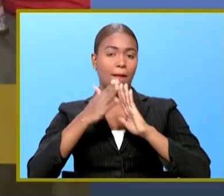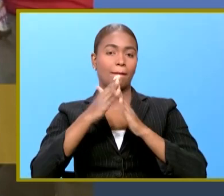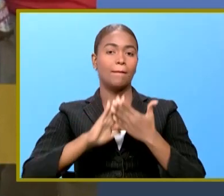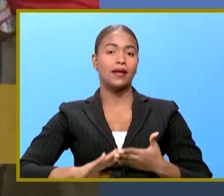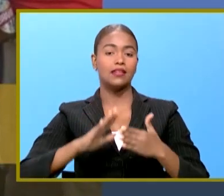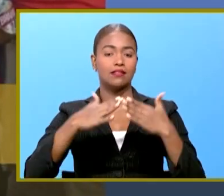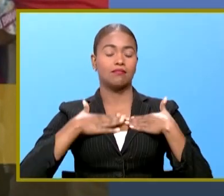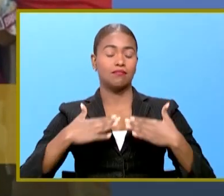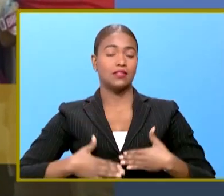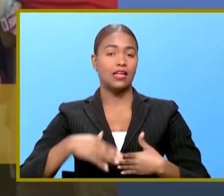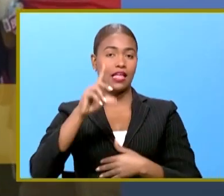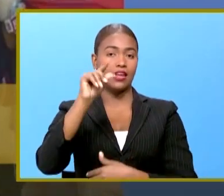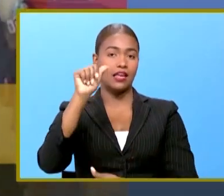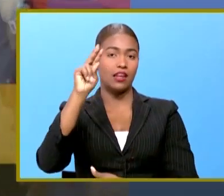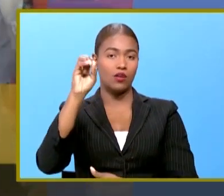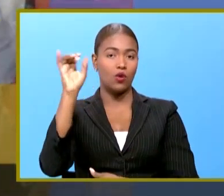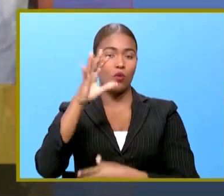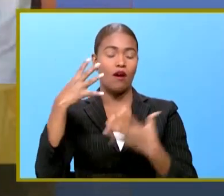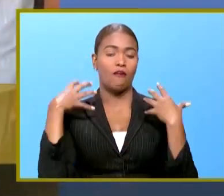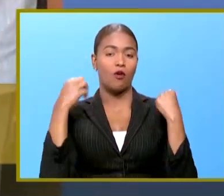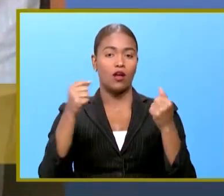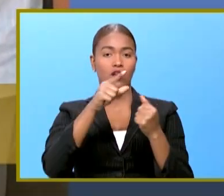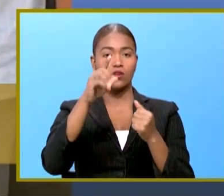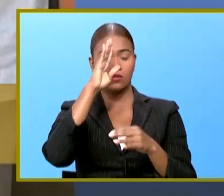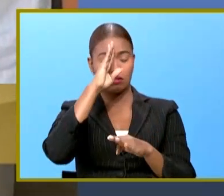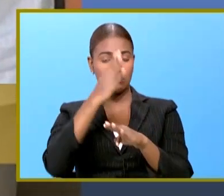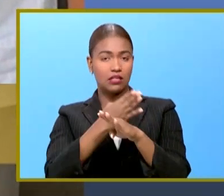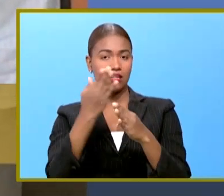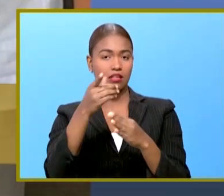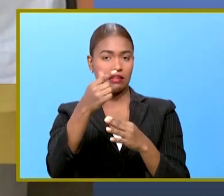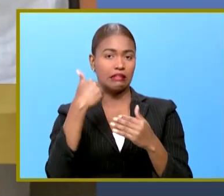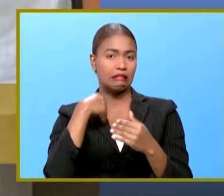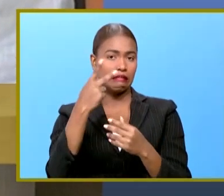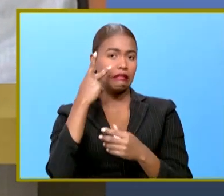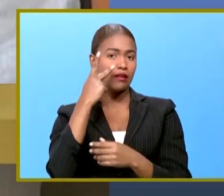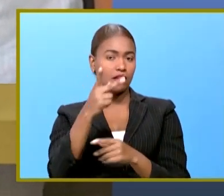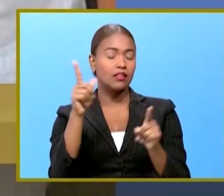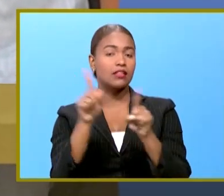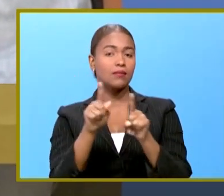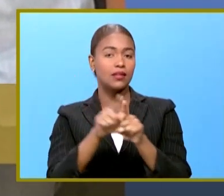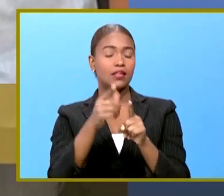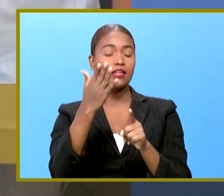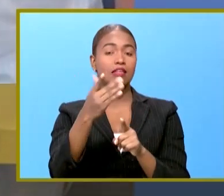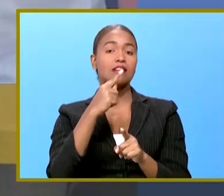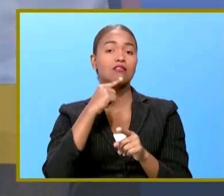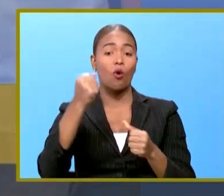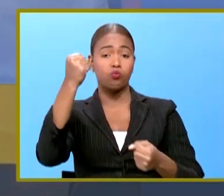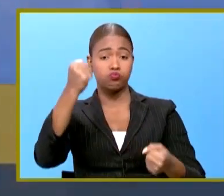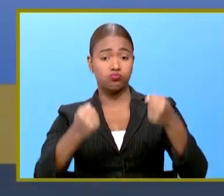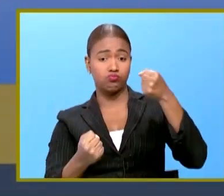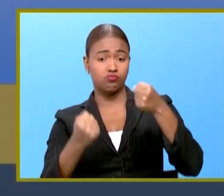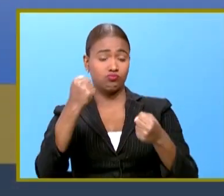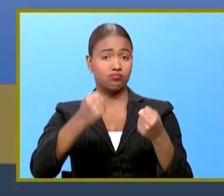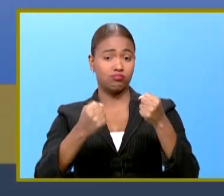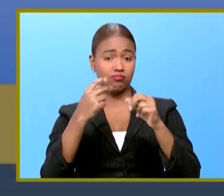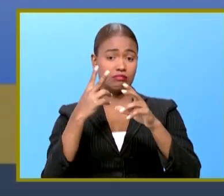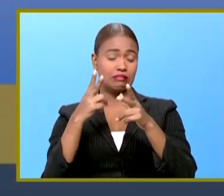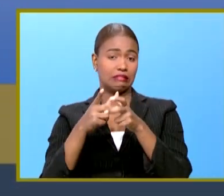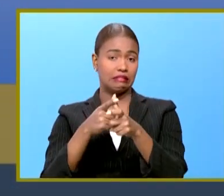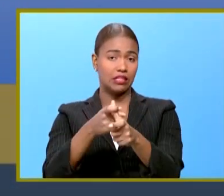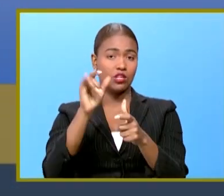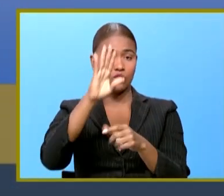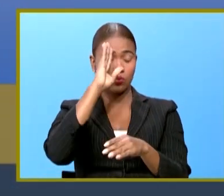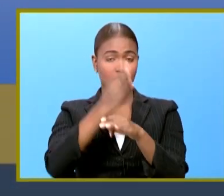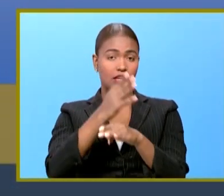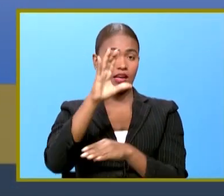Adriano Abreu y fortaleza a sus hijos Adrianito que ahí está en pantalla quien también es un piloto de carreras y su hija